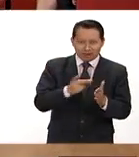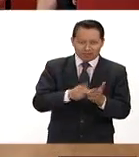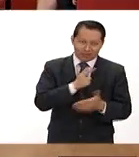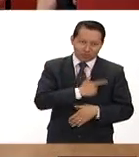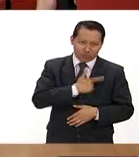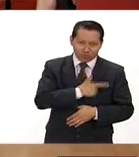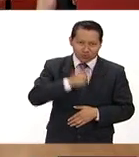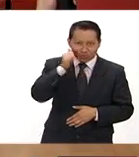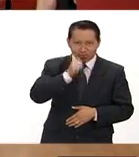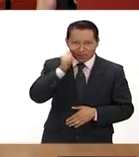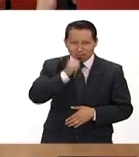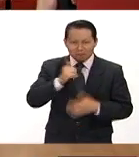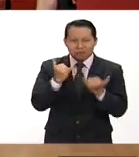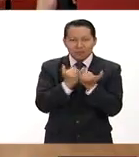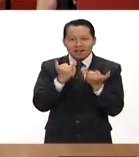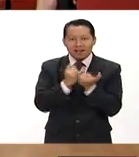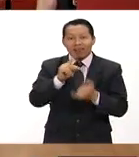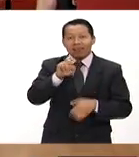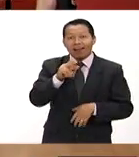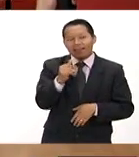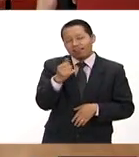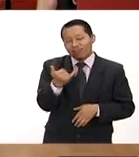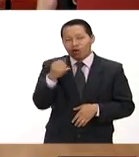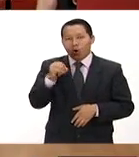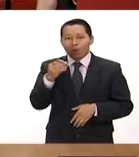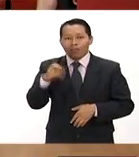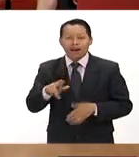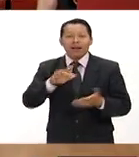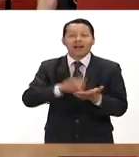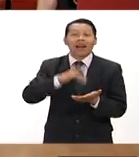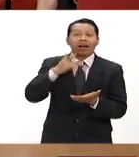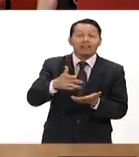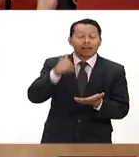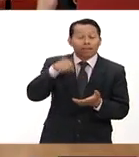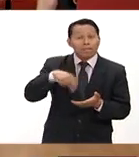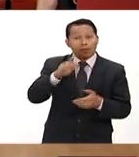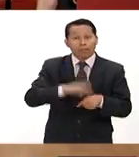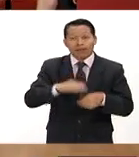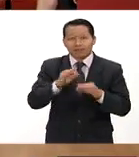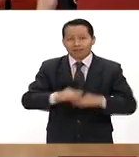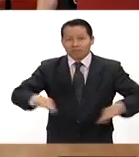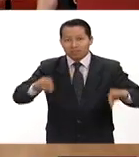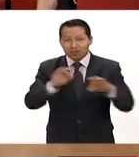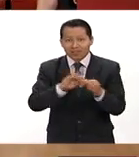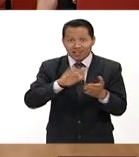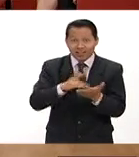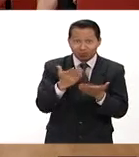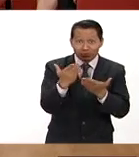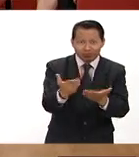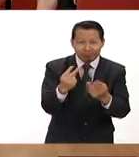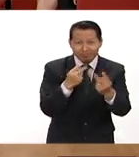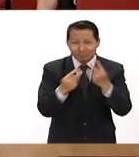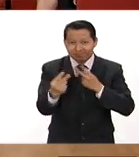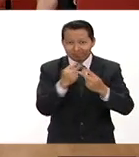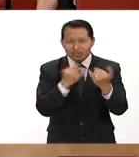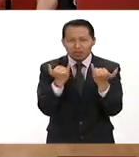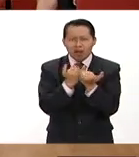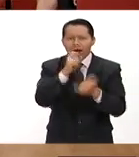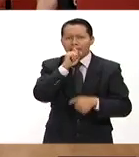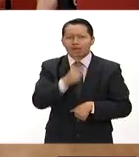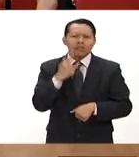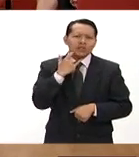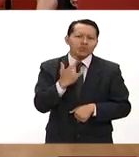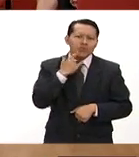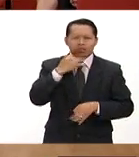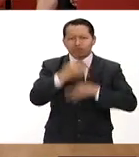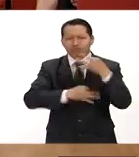gusto siempre Dani y Omar gracias pero sobre todas las cosas muchas gracias a usted por habernos acompañado este es un